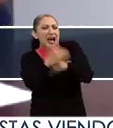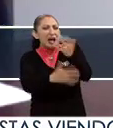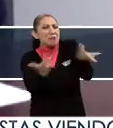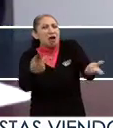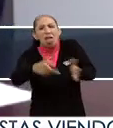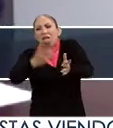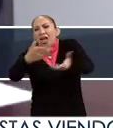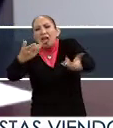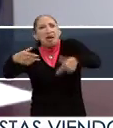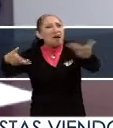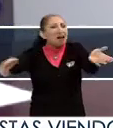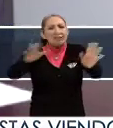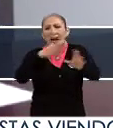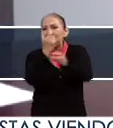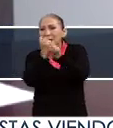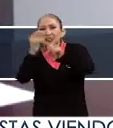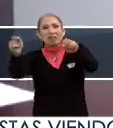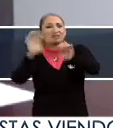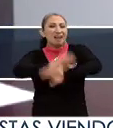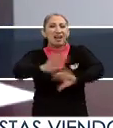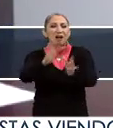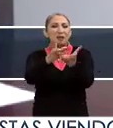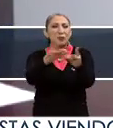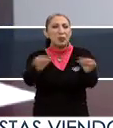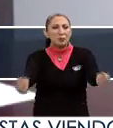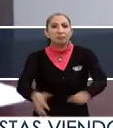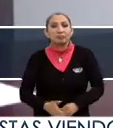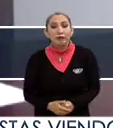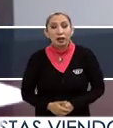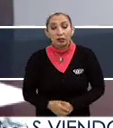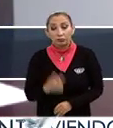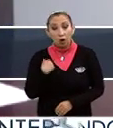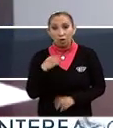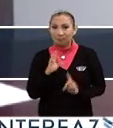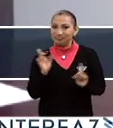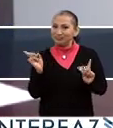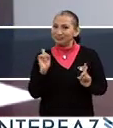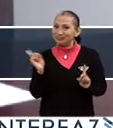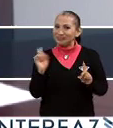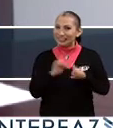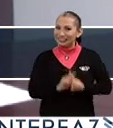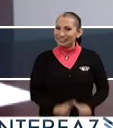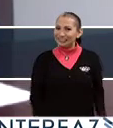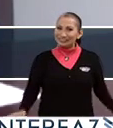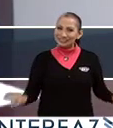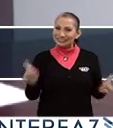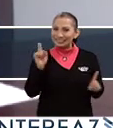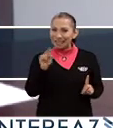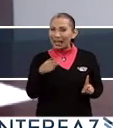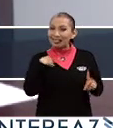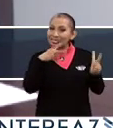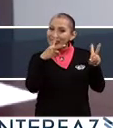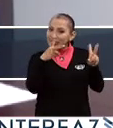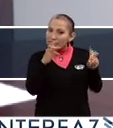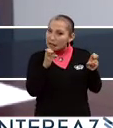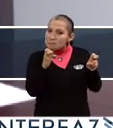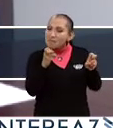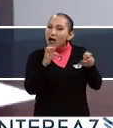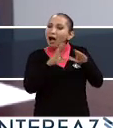¿no? Ya hay muchos estudios y como que ya se está acabando. Y yo creo que contrario a eso, pues el tema